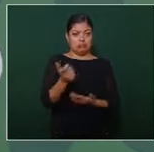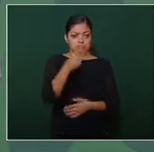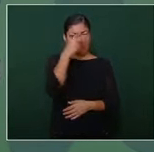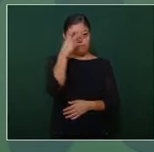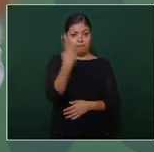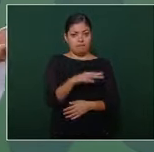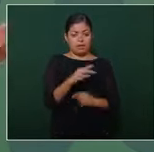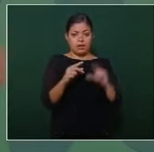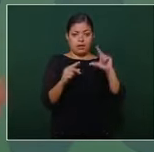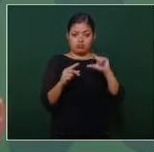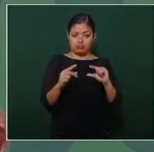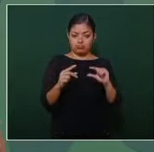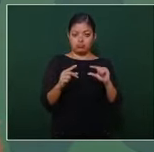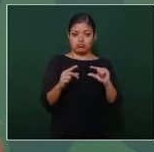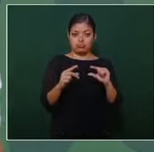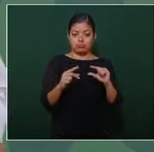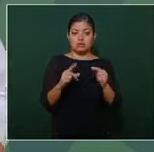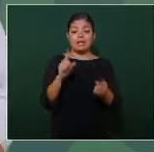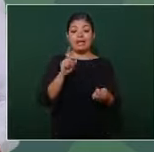y esa gráfica